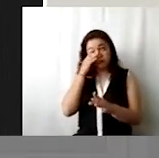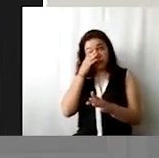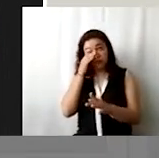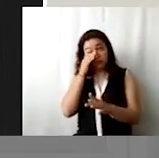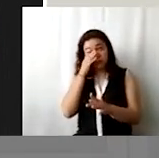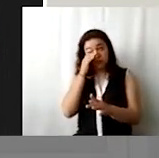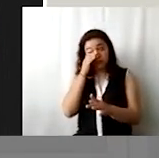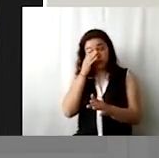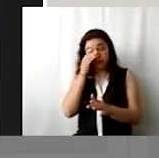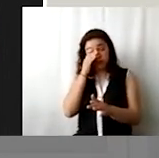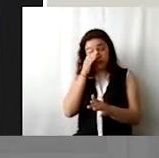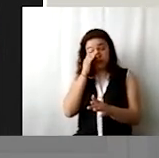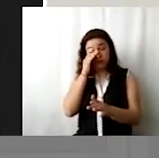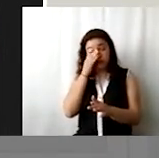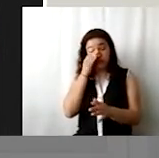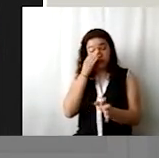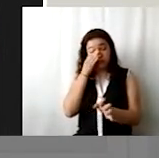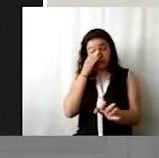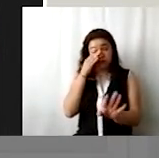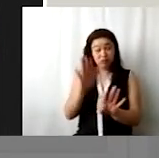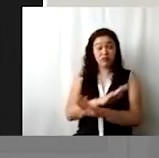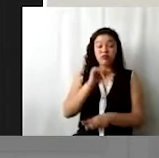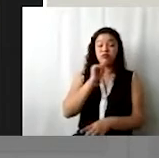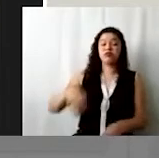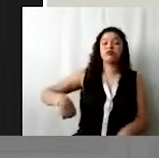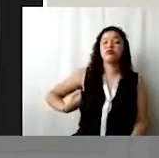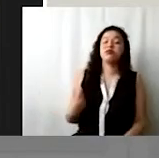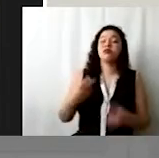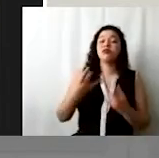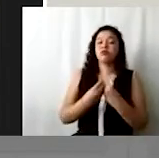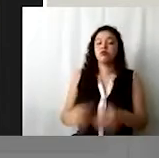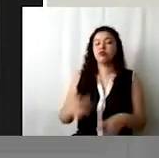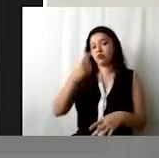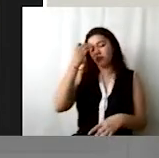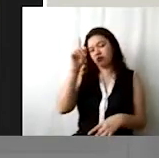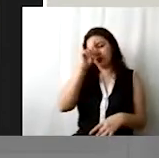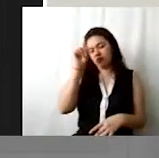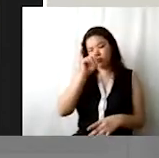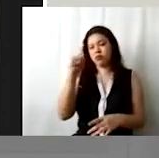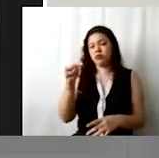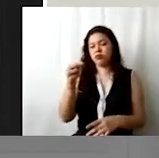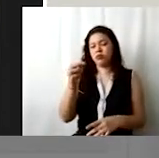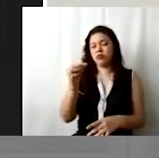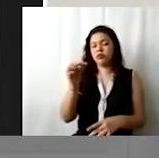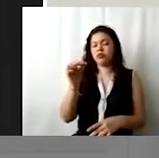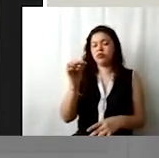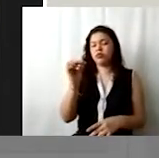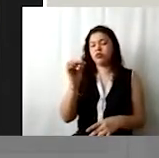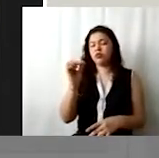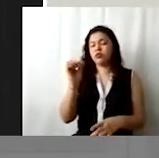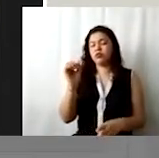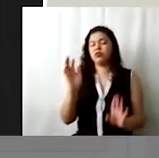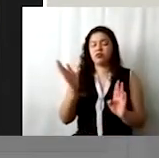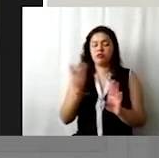pueda perder la información. Entonces, para poder optimizar los tiempos, se sugiere que ustedes ya tengan previamente, pues, una, su